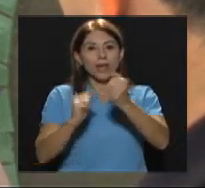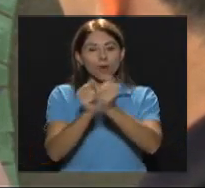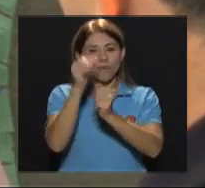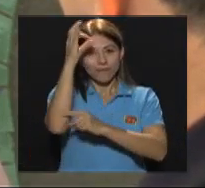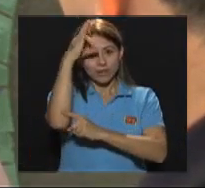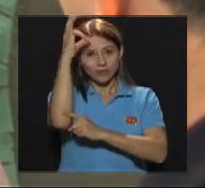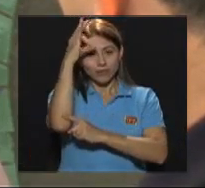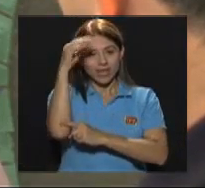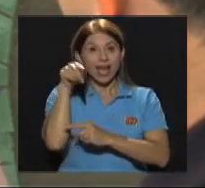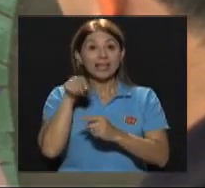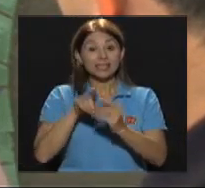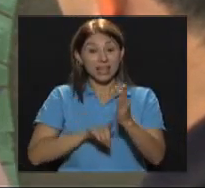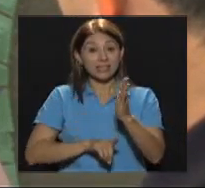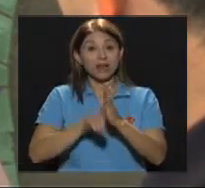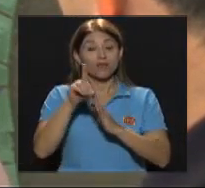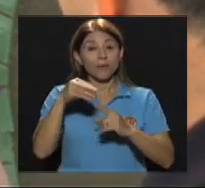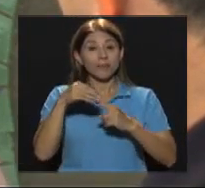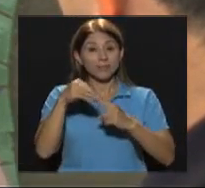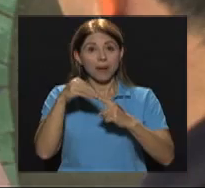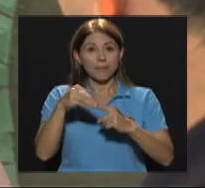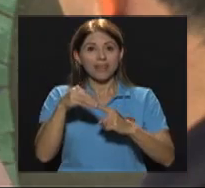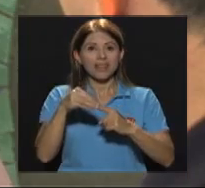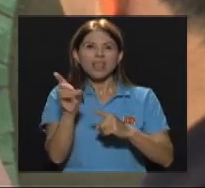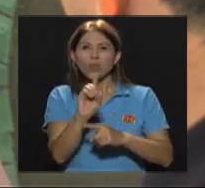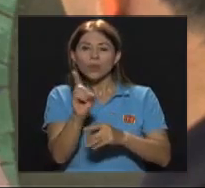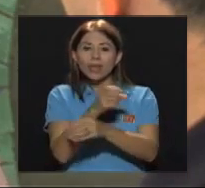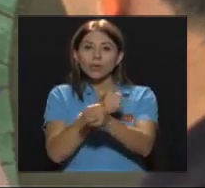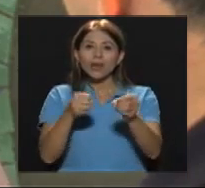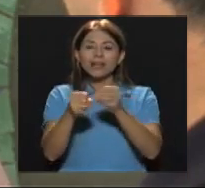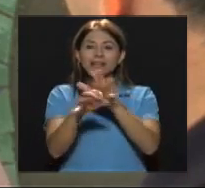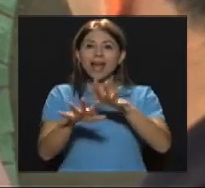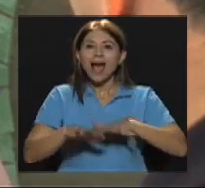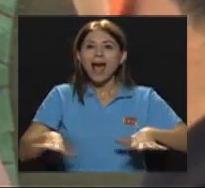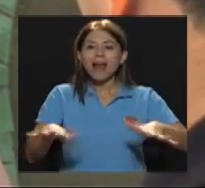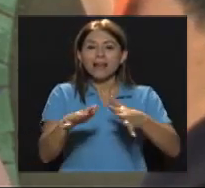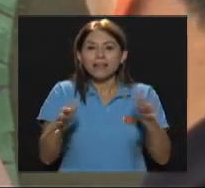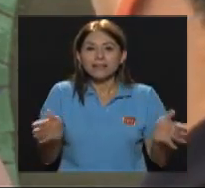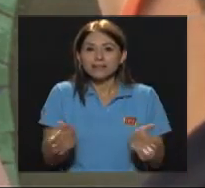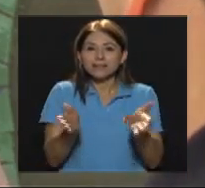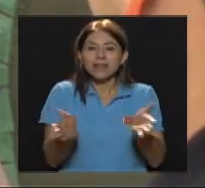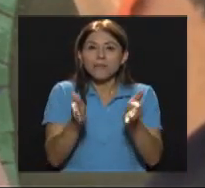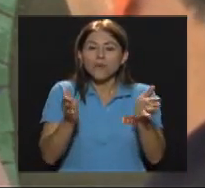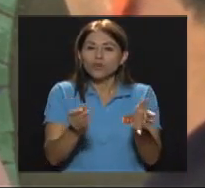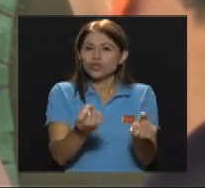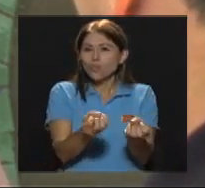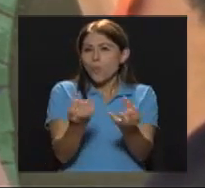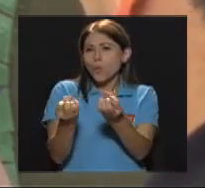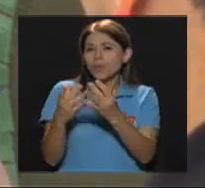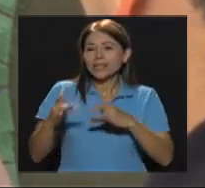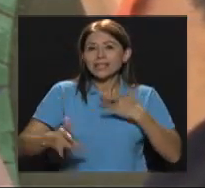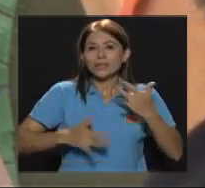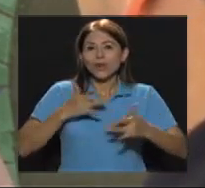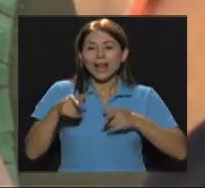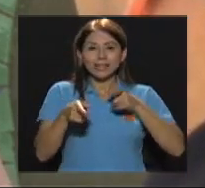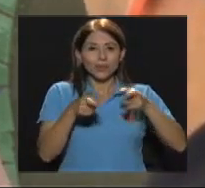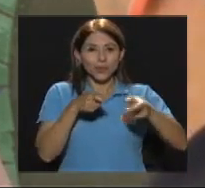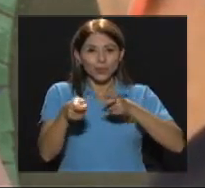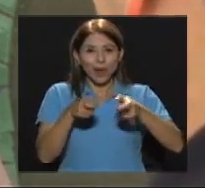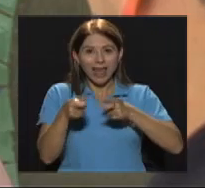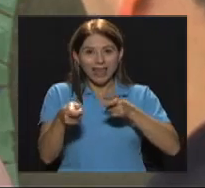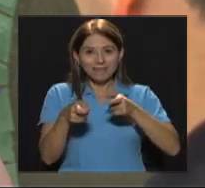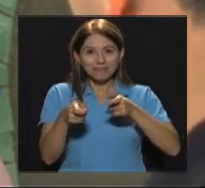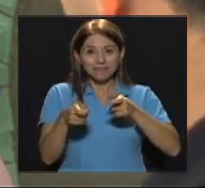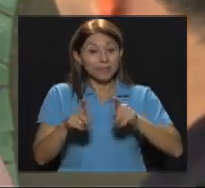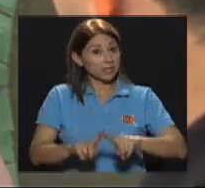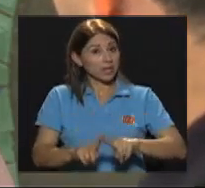se desarrolla principalmente en una sala De estímulos multisensoriales controlada